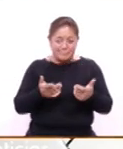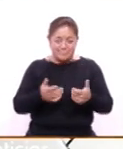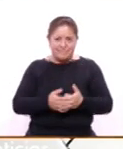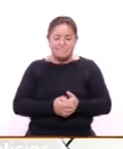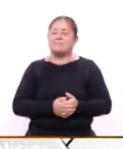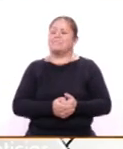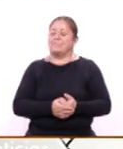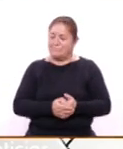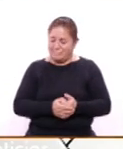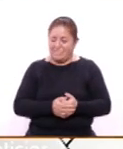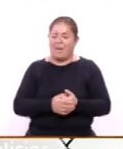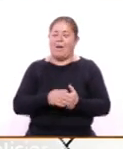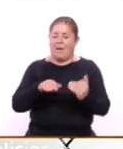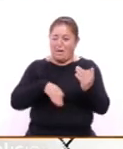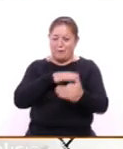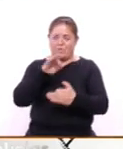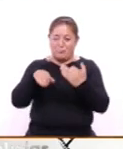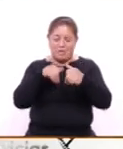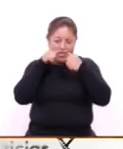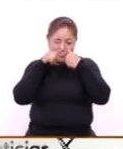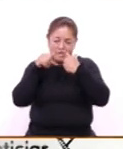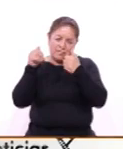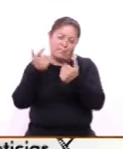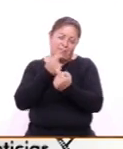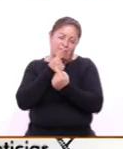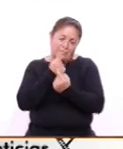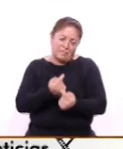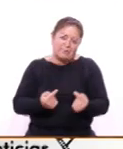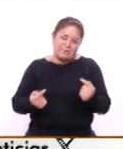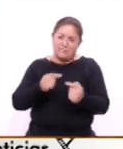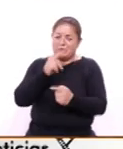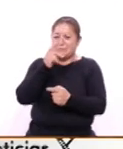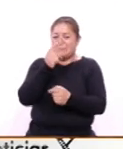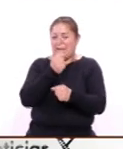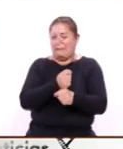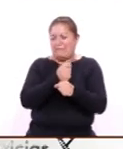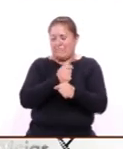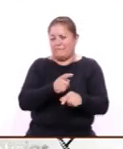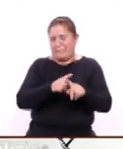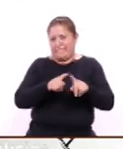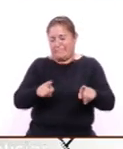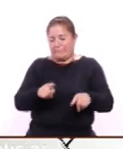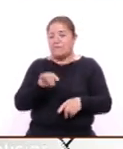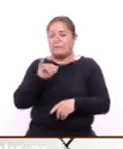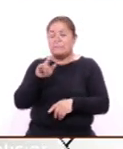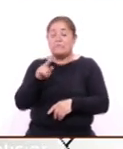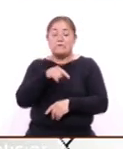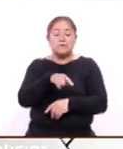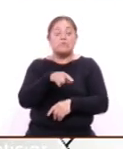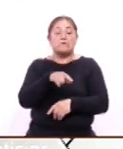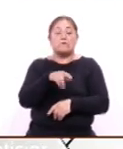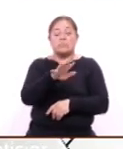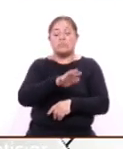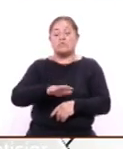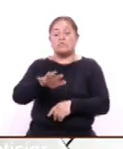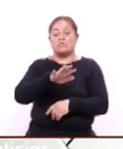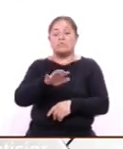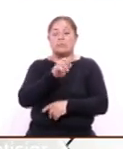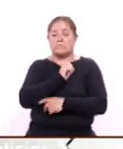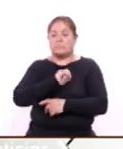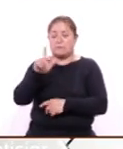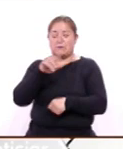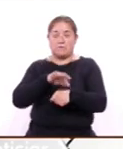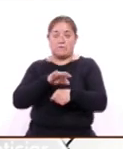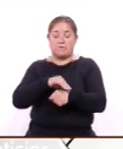es otro tipo de terapias para los pequeños. especialistas, pero aparte la zona especializada para los niños está totalmente